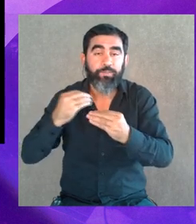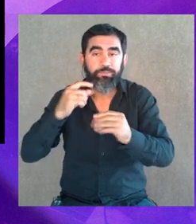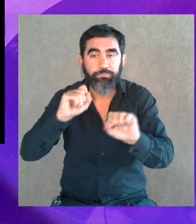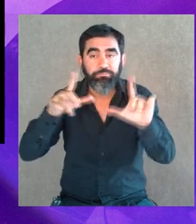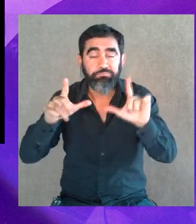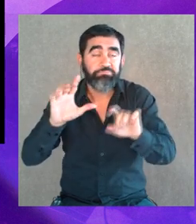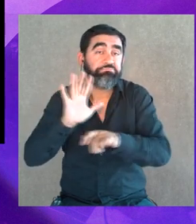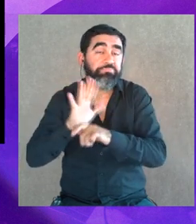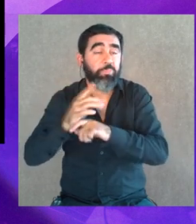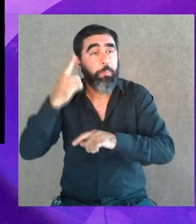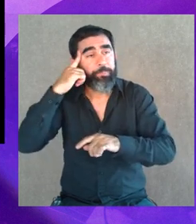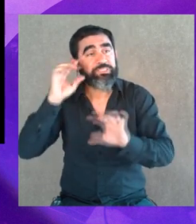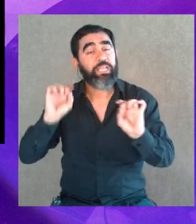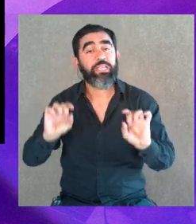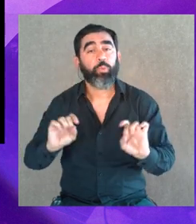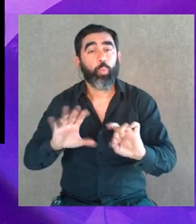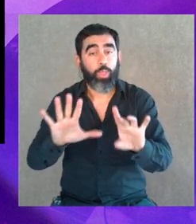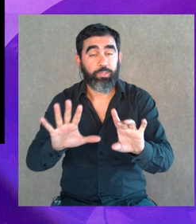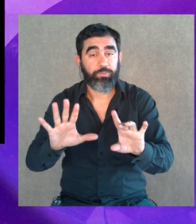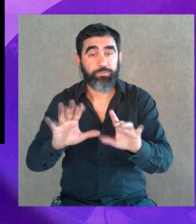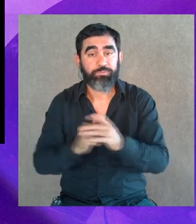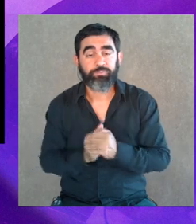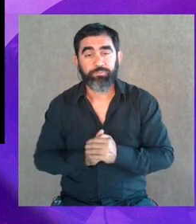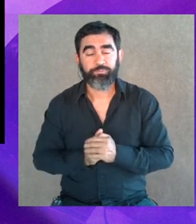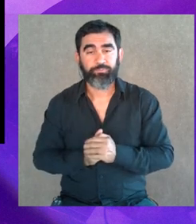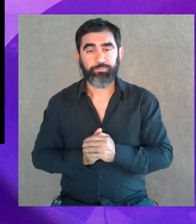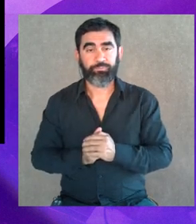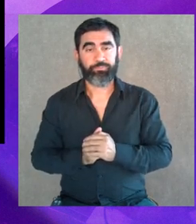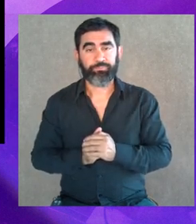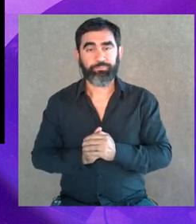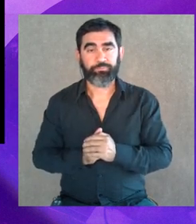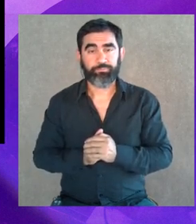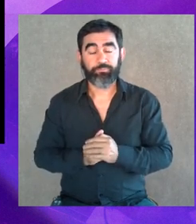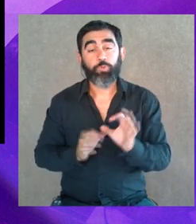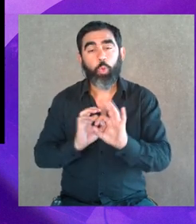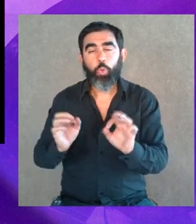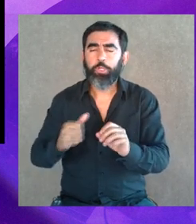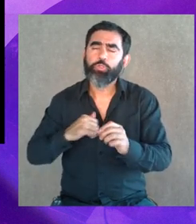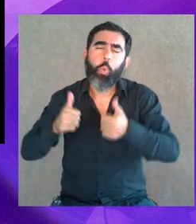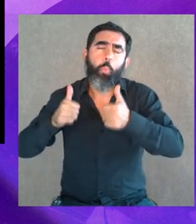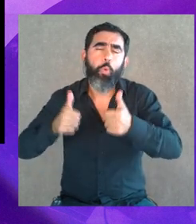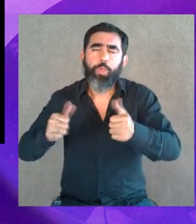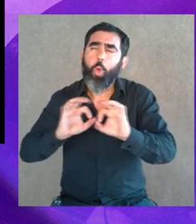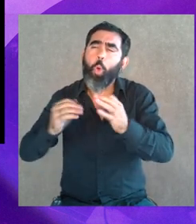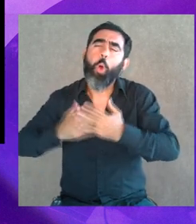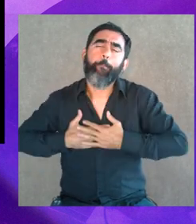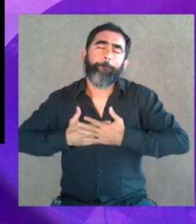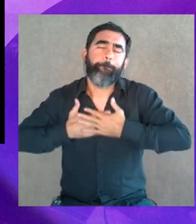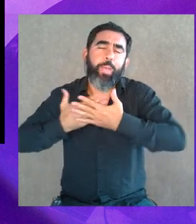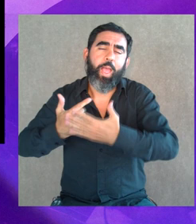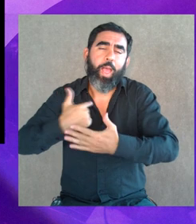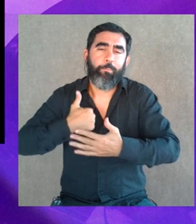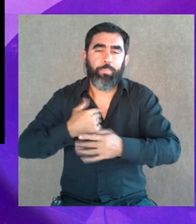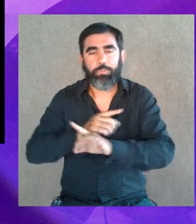alerta, los tomamos como naturales, incluso ni que hablar que nos lo merecemos, ese control, o que nos hace bien, o que es por amor.